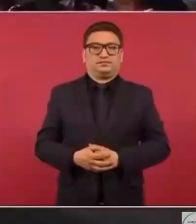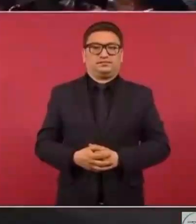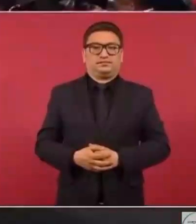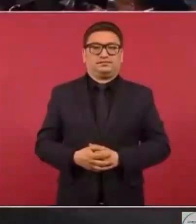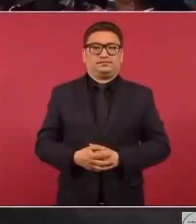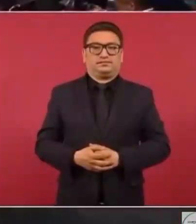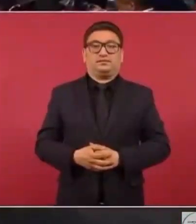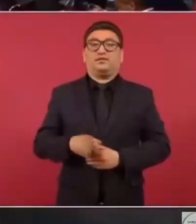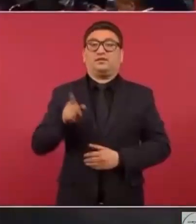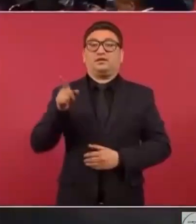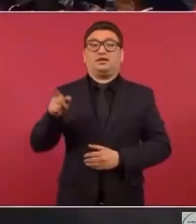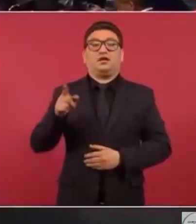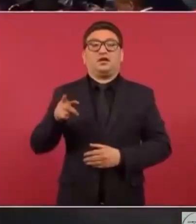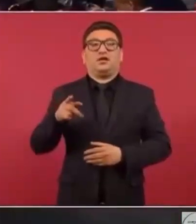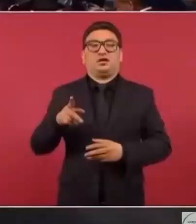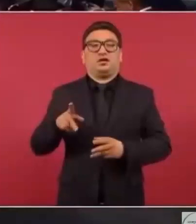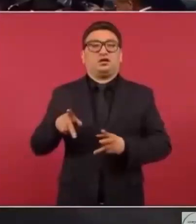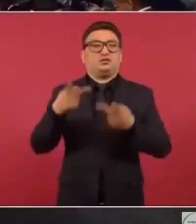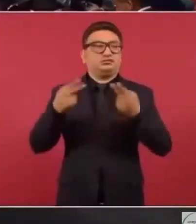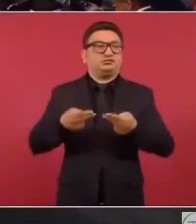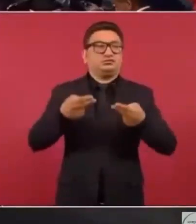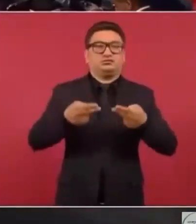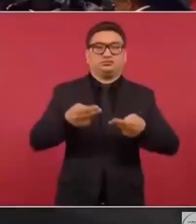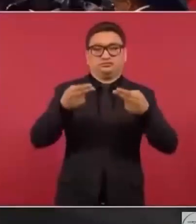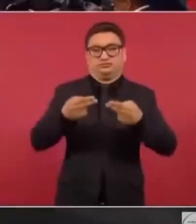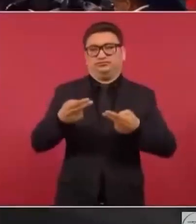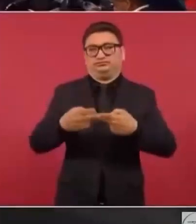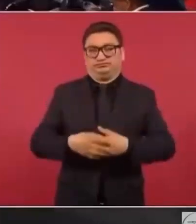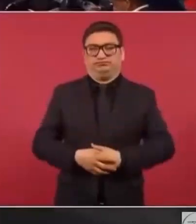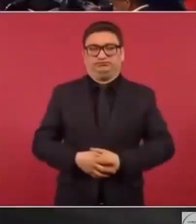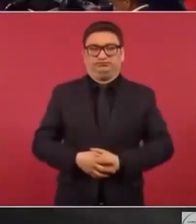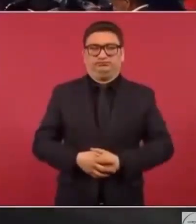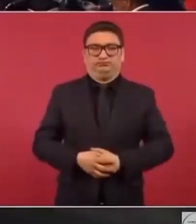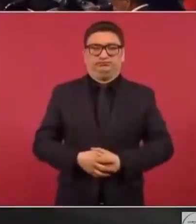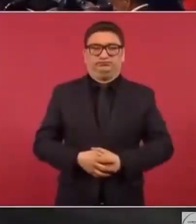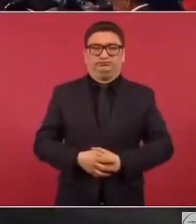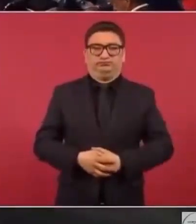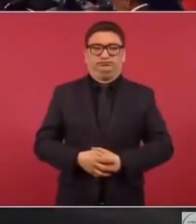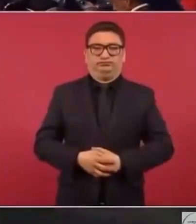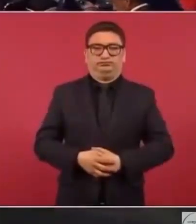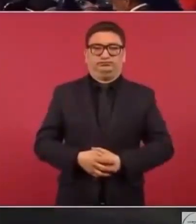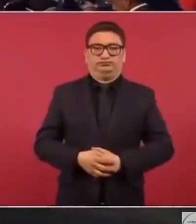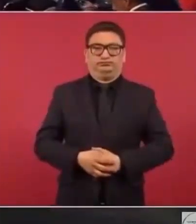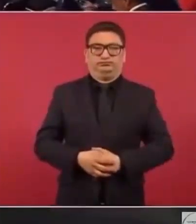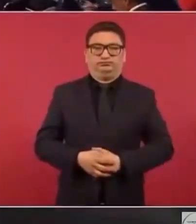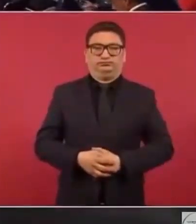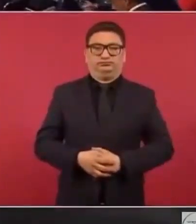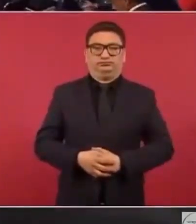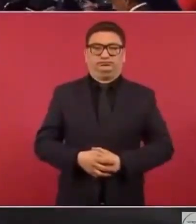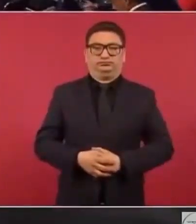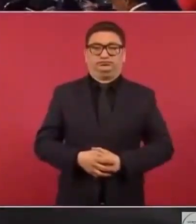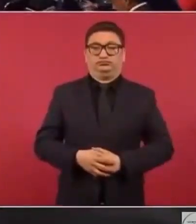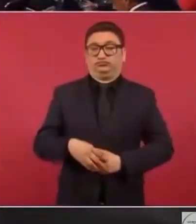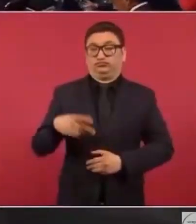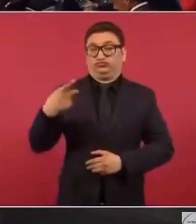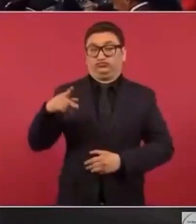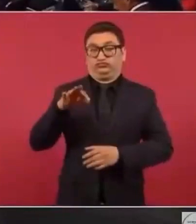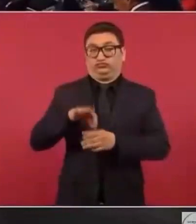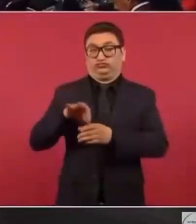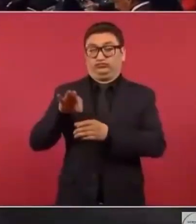Vendía caro su voto